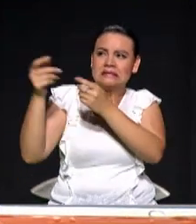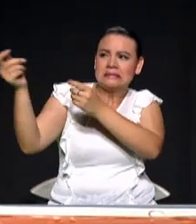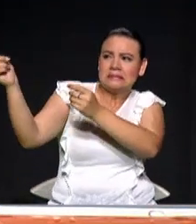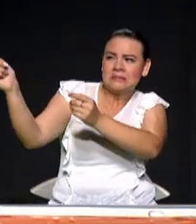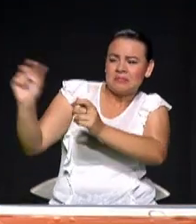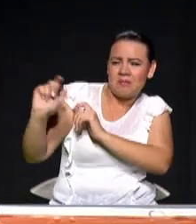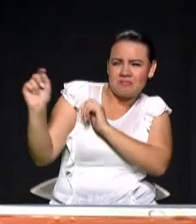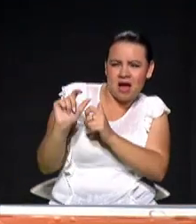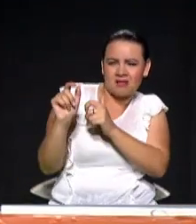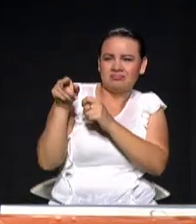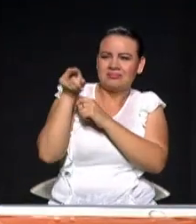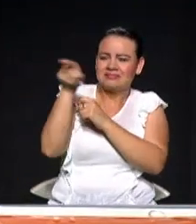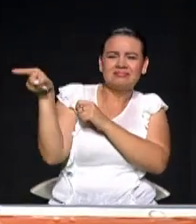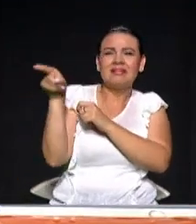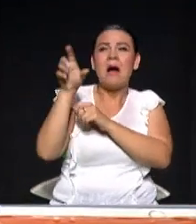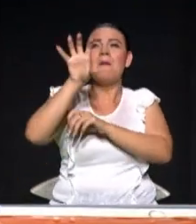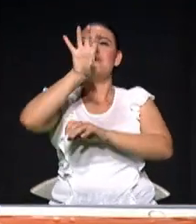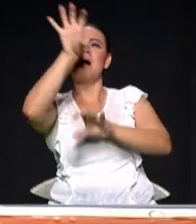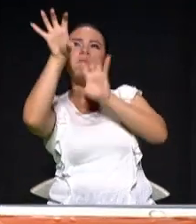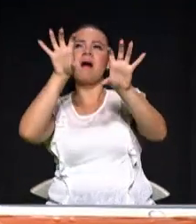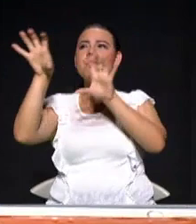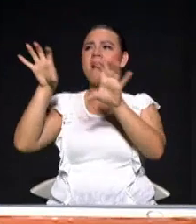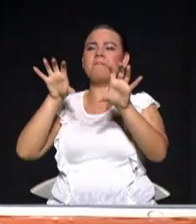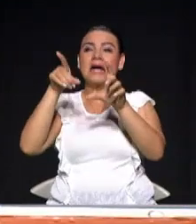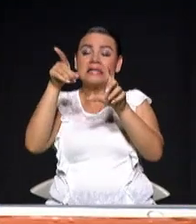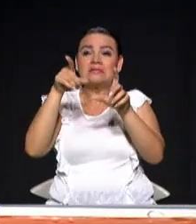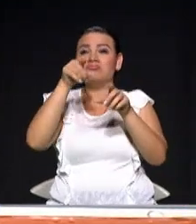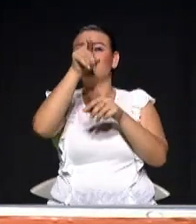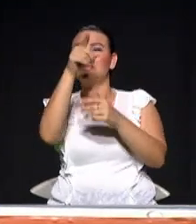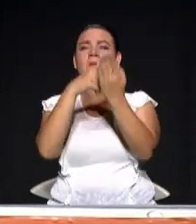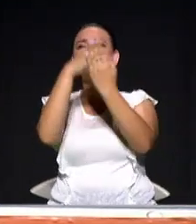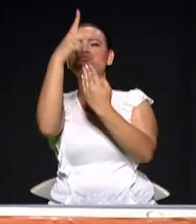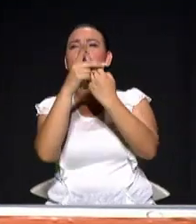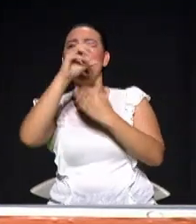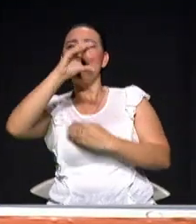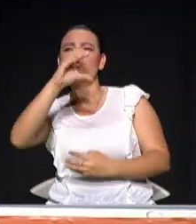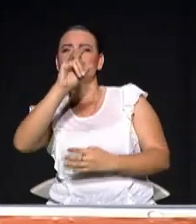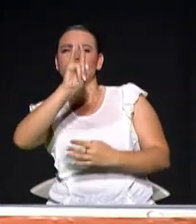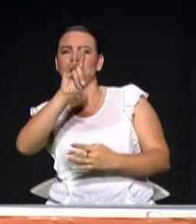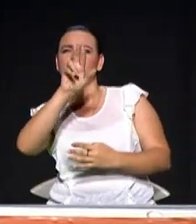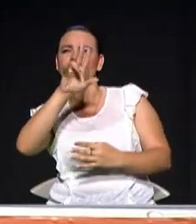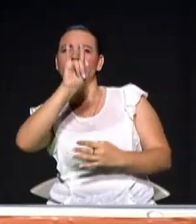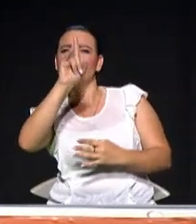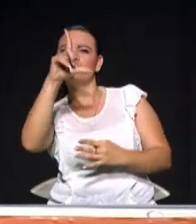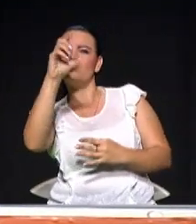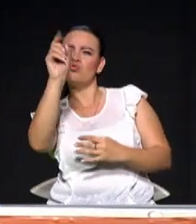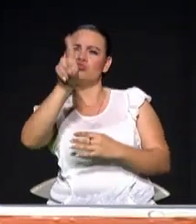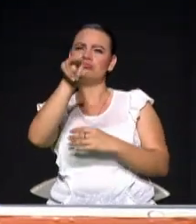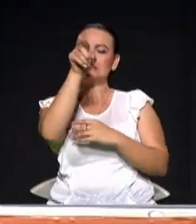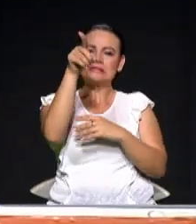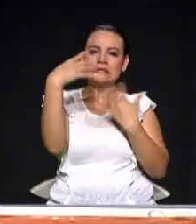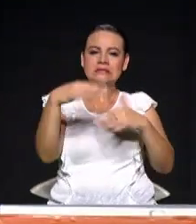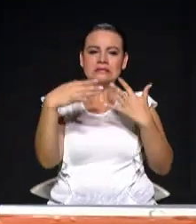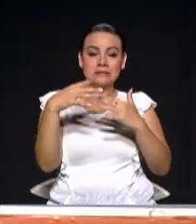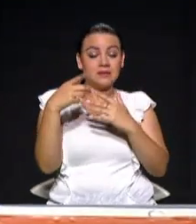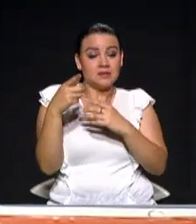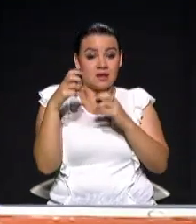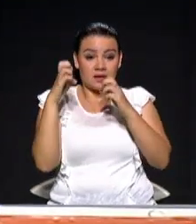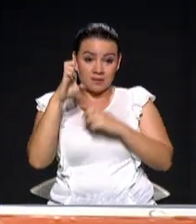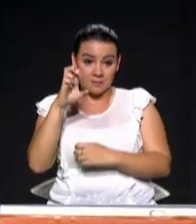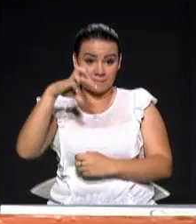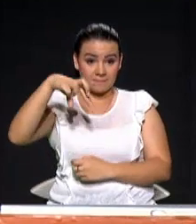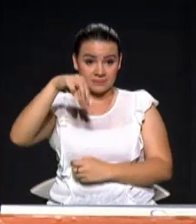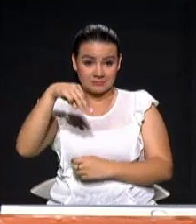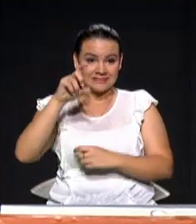inversiones extranjeras, por ejemplo, como el proyecto Cururos. Esto para garantizar la liquidez que también una empresa como EPM necesita. Como